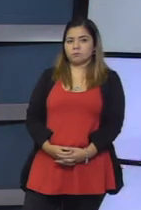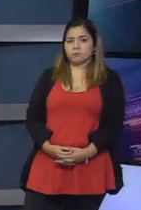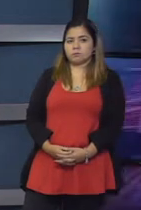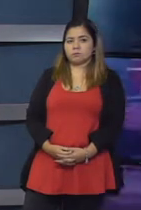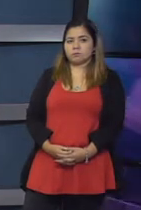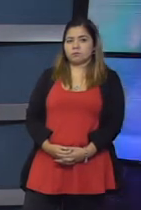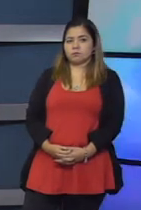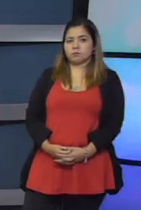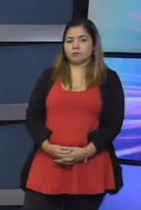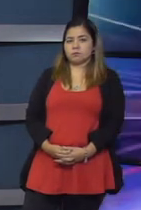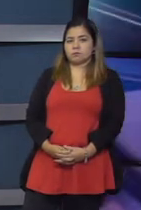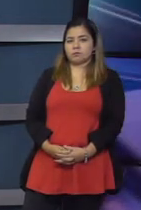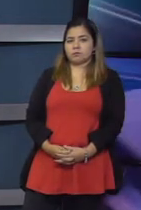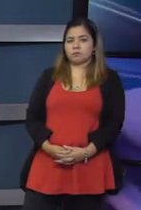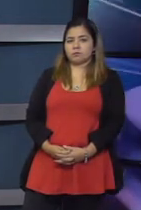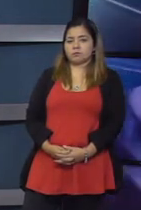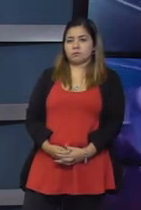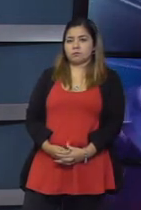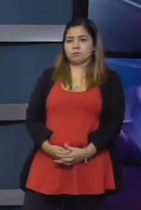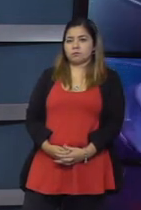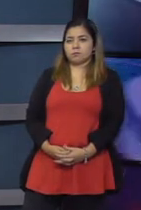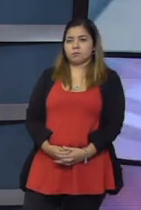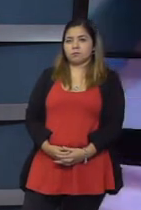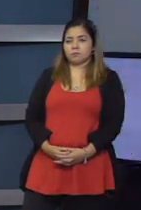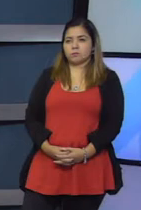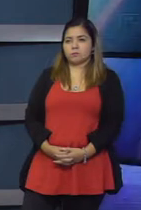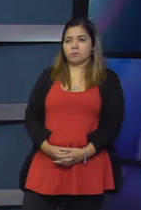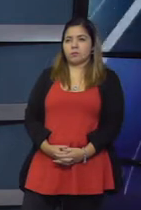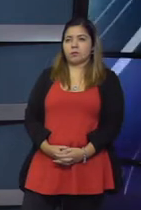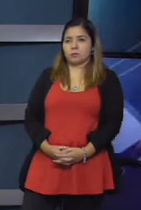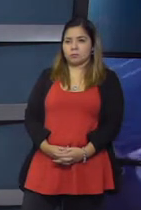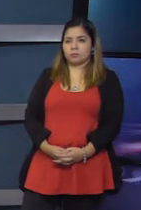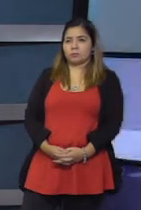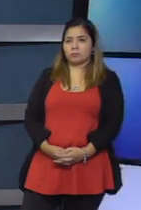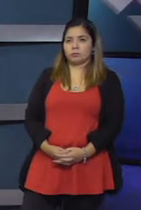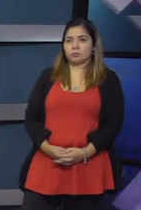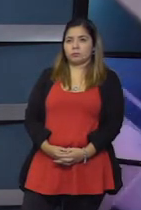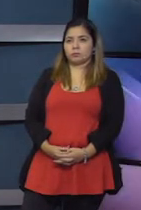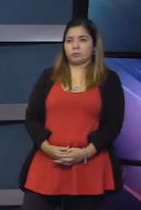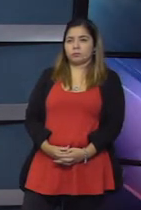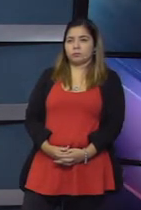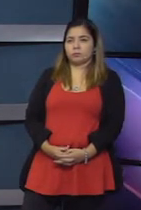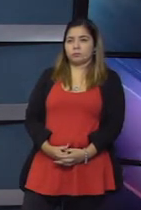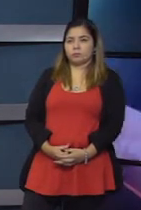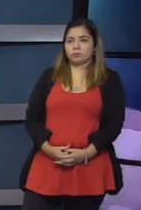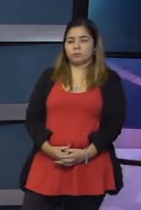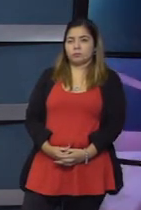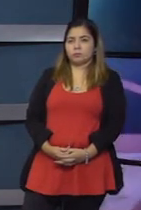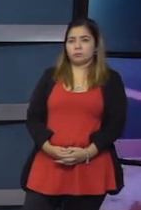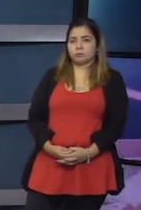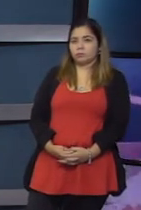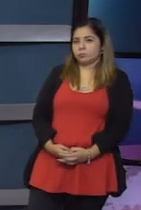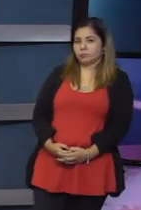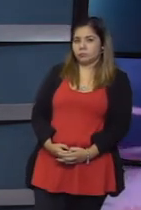manera, van a cobrar el 90% del sueldo de ministro, que es alrededor de 220 mil pesos, pesos más, pesos menos, ¿no?